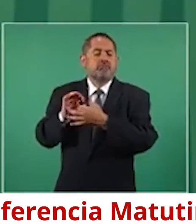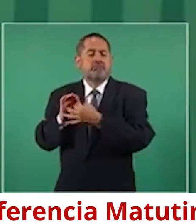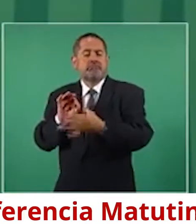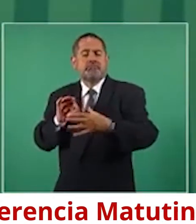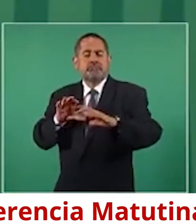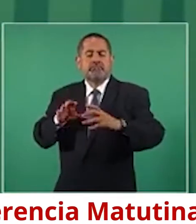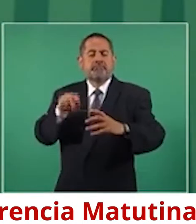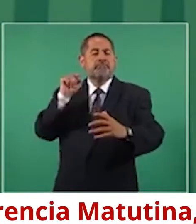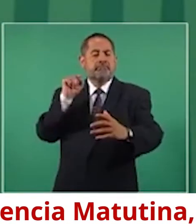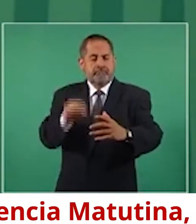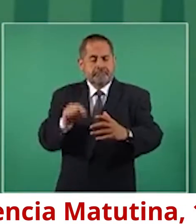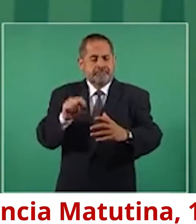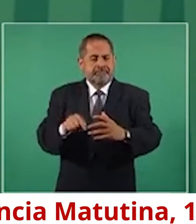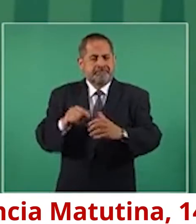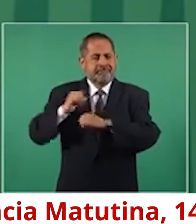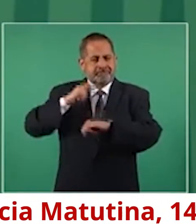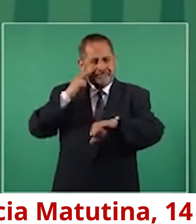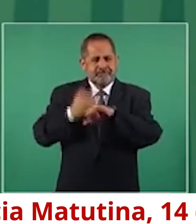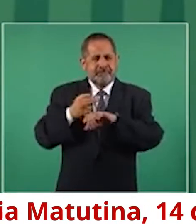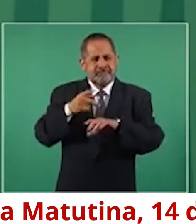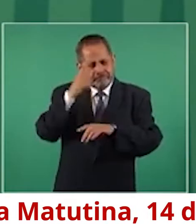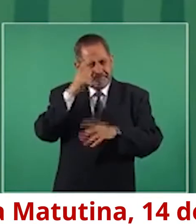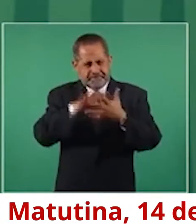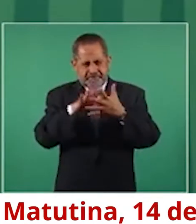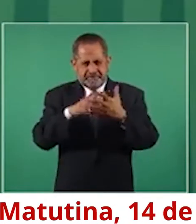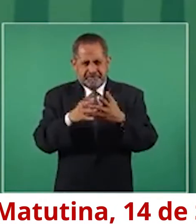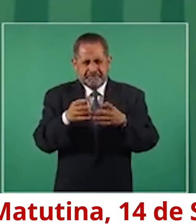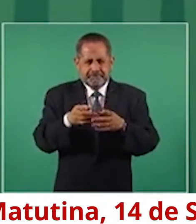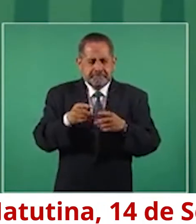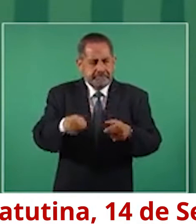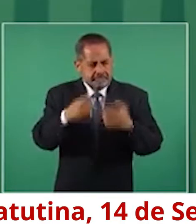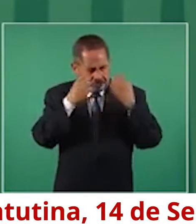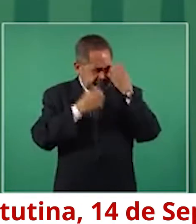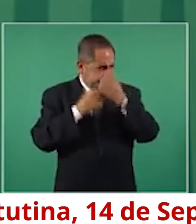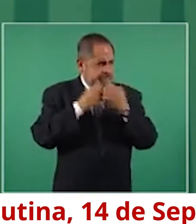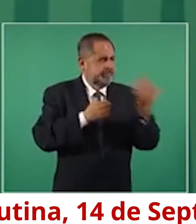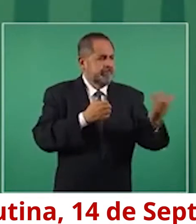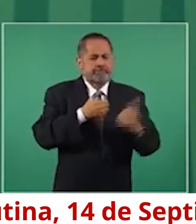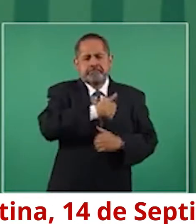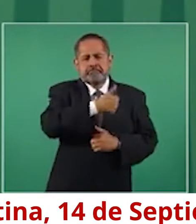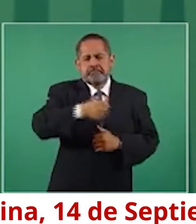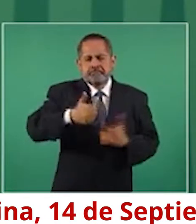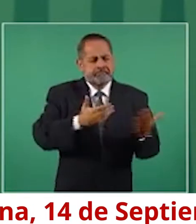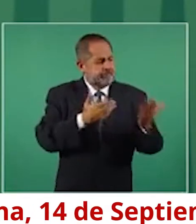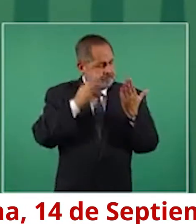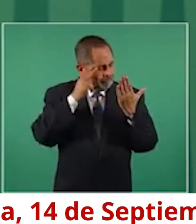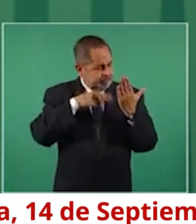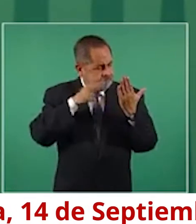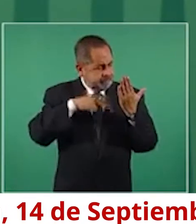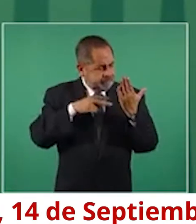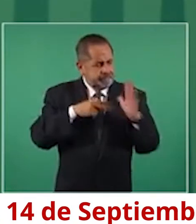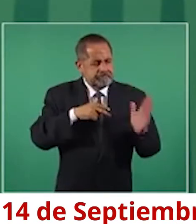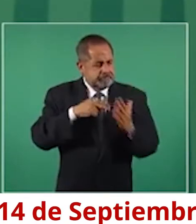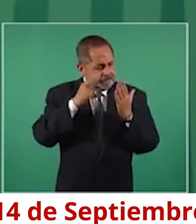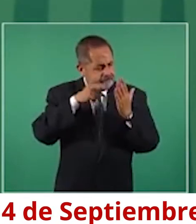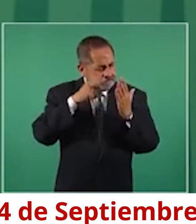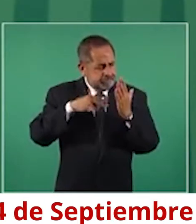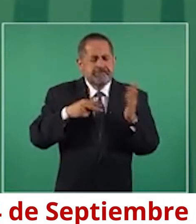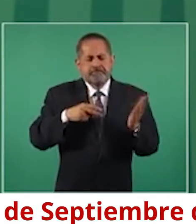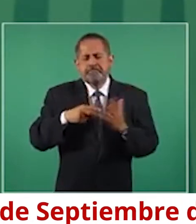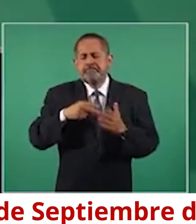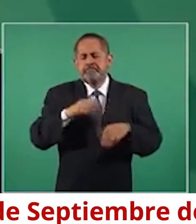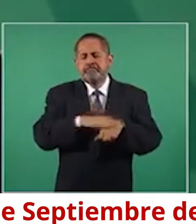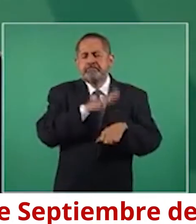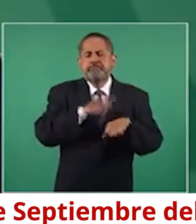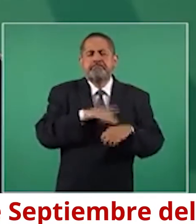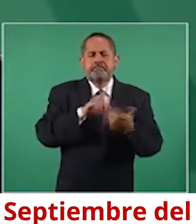prevención y readaptación social, se han realizado las revisiones a fin de determinar quiénes cumplen con los requisitos previstos en la